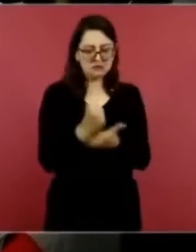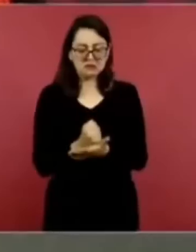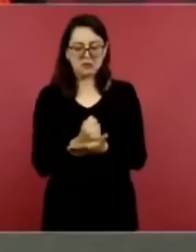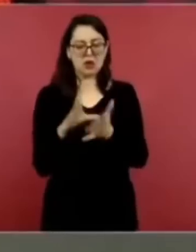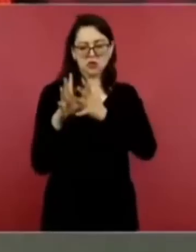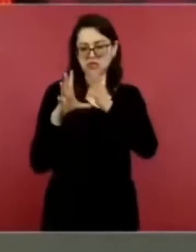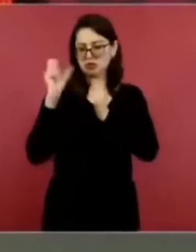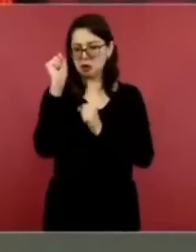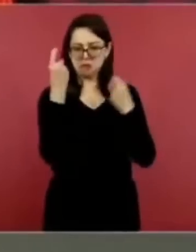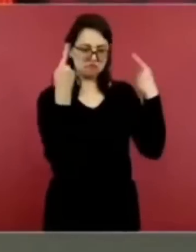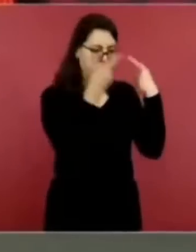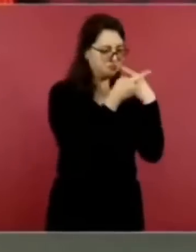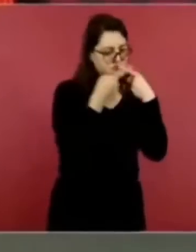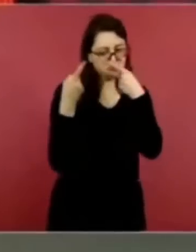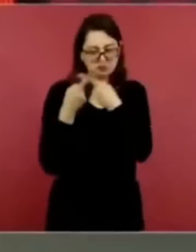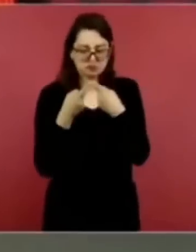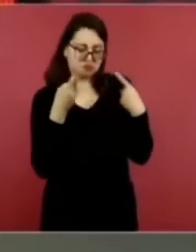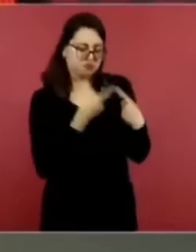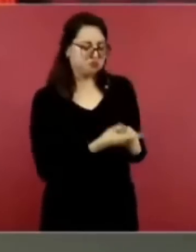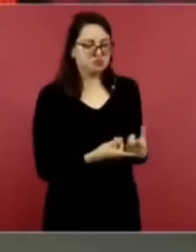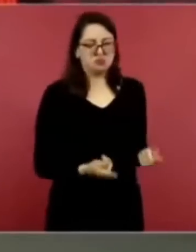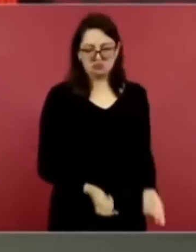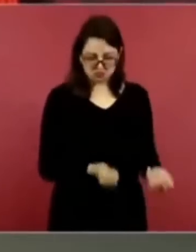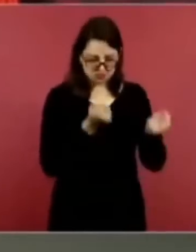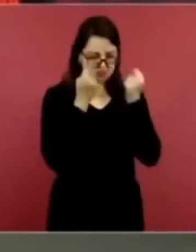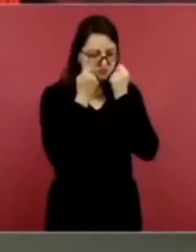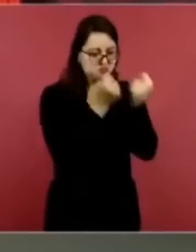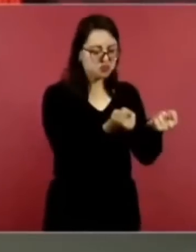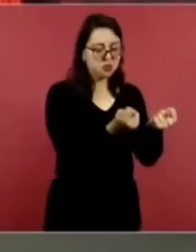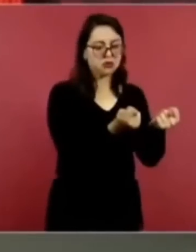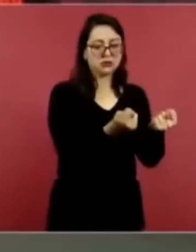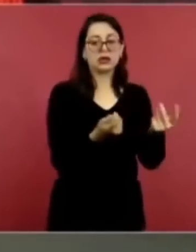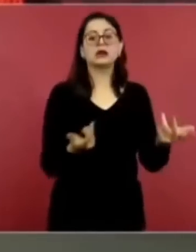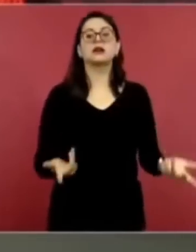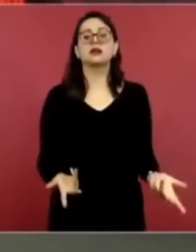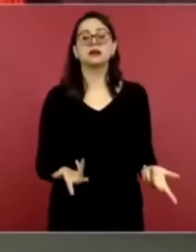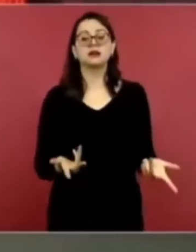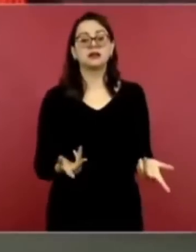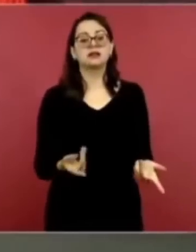al servicio de los potentados